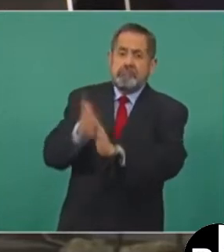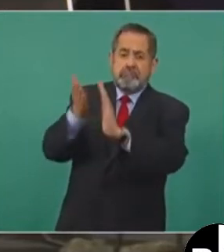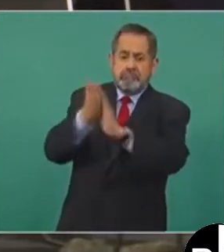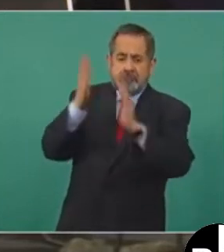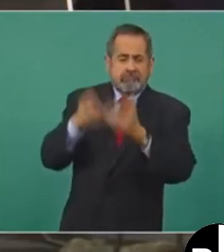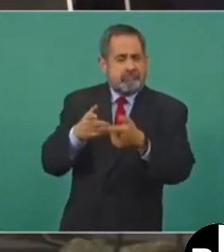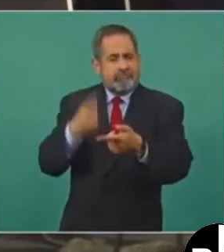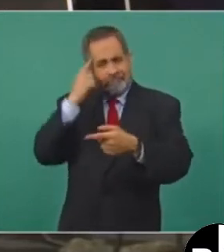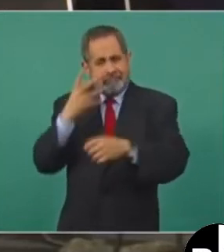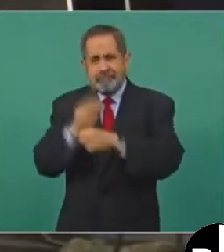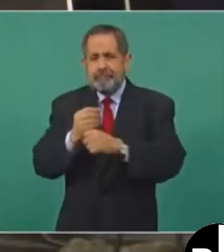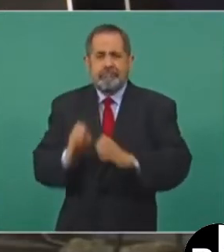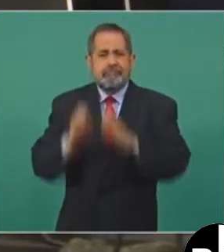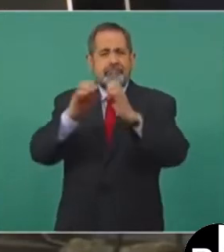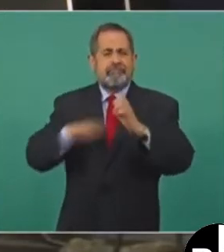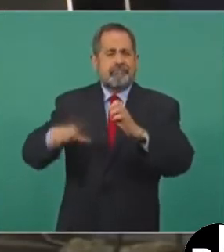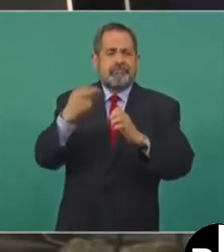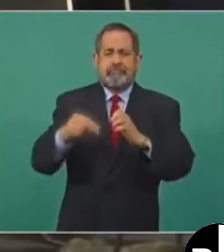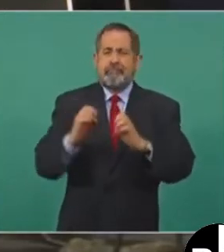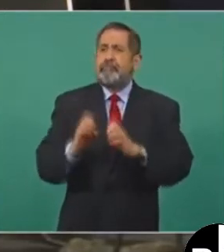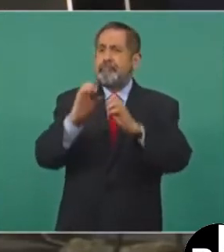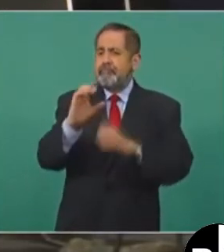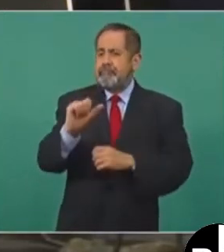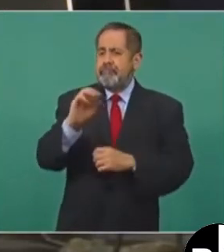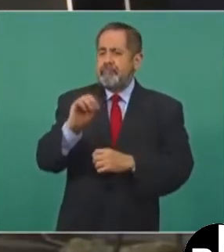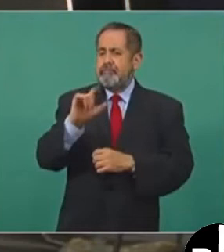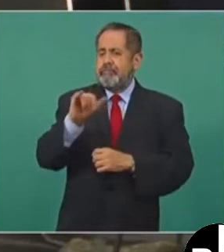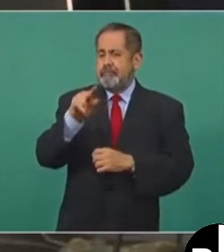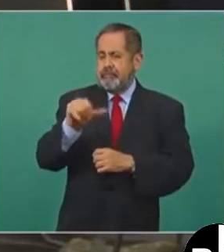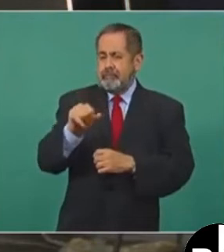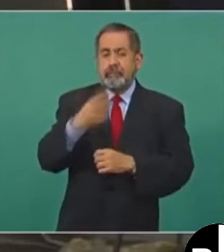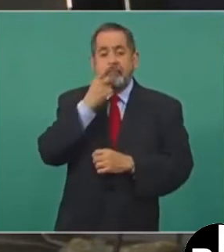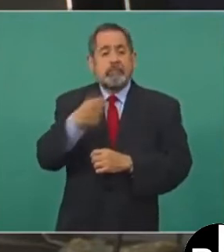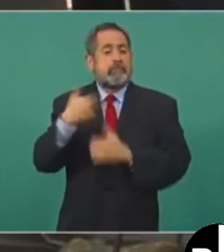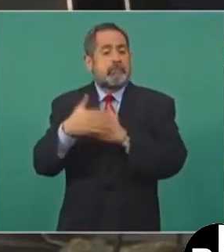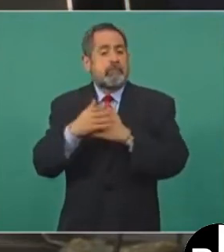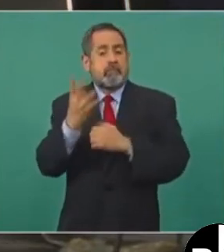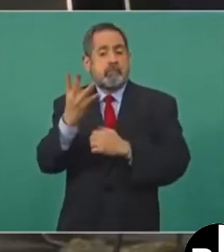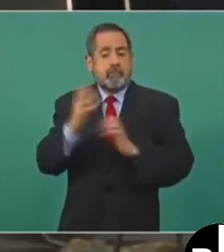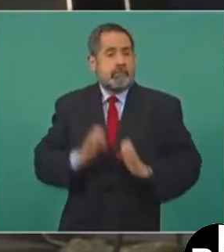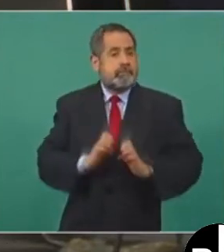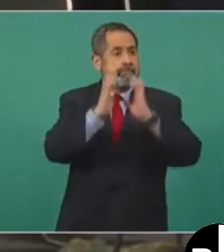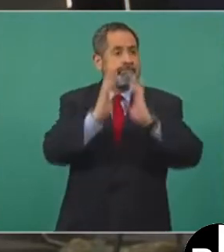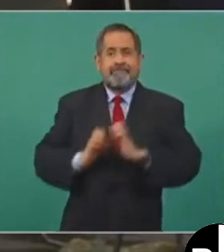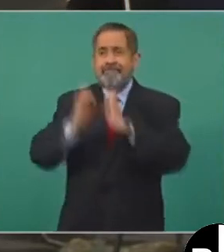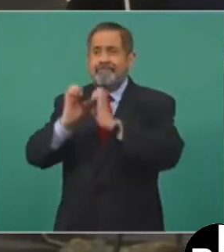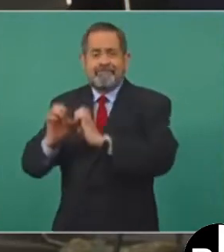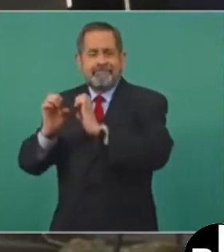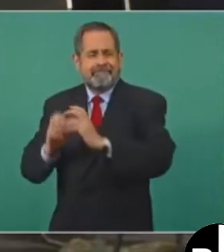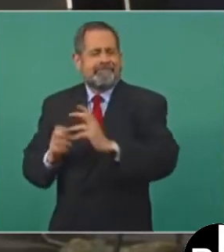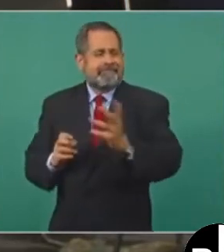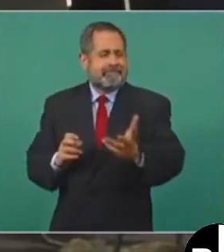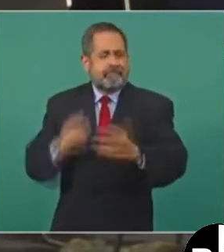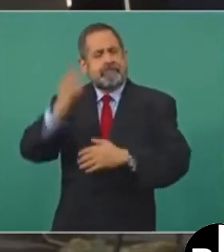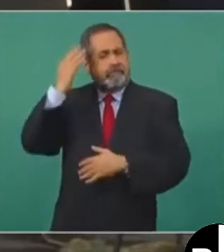en la construcción de la Torre Carmelinas, que es una de las cuatro torres que se pretenden construir en ese lugar. Ya le habíamos comentado en su